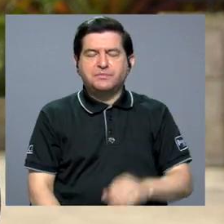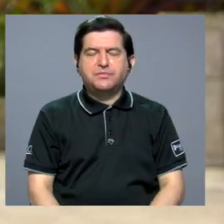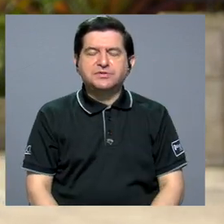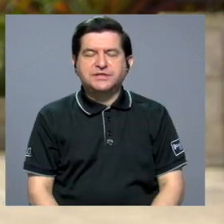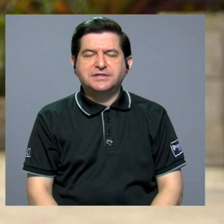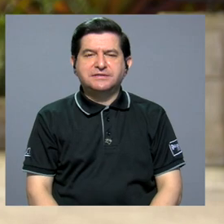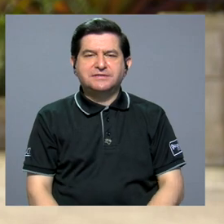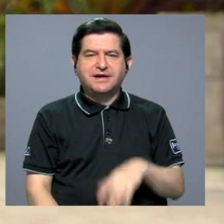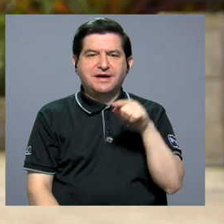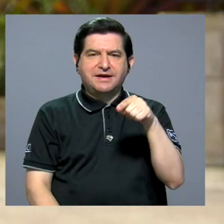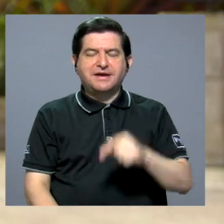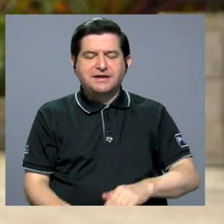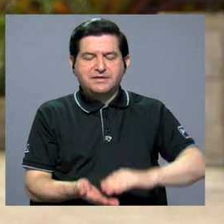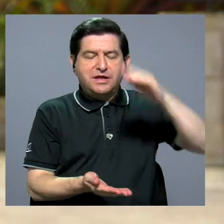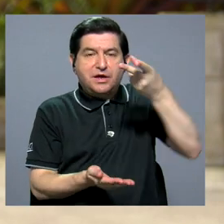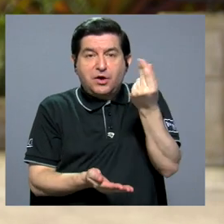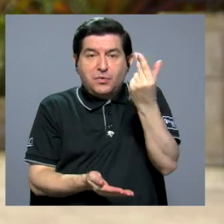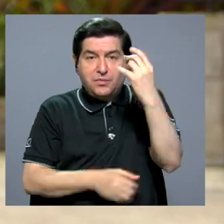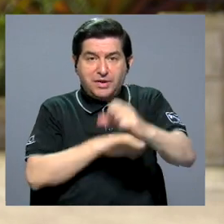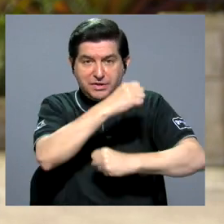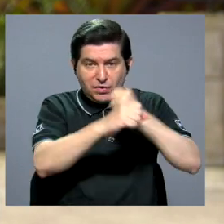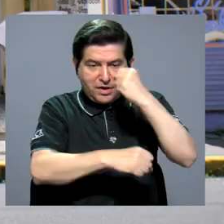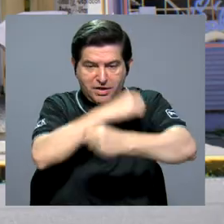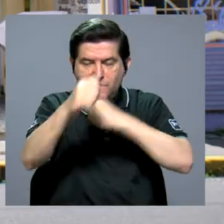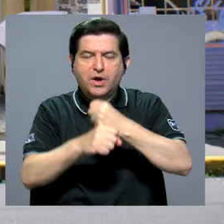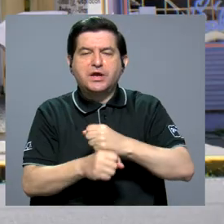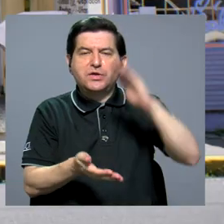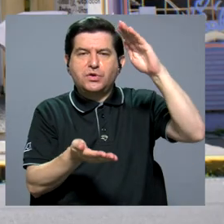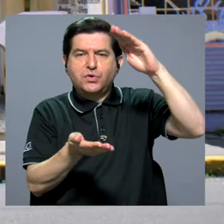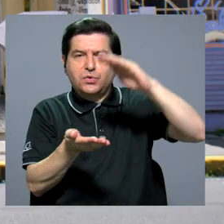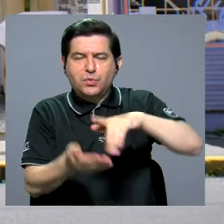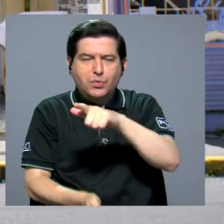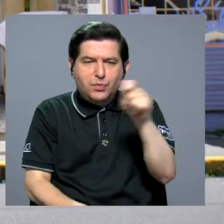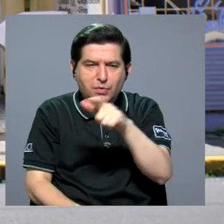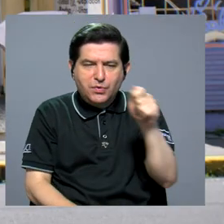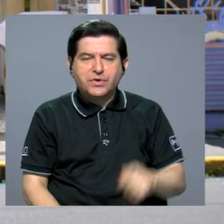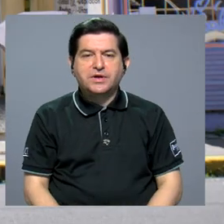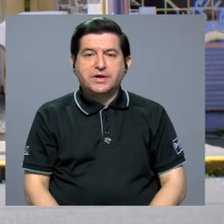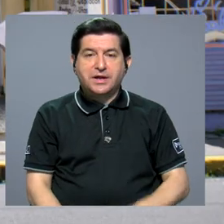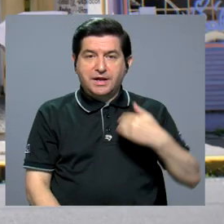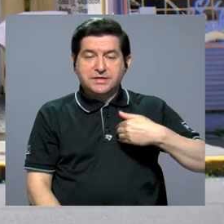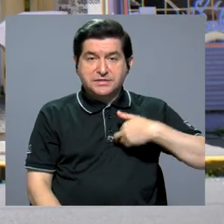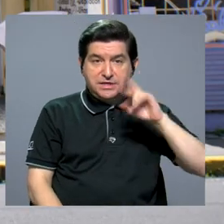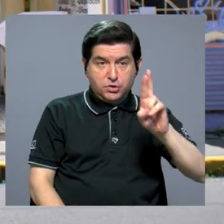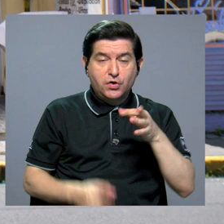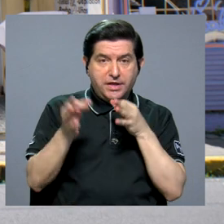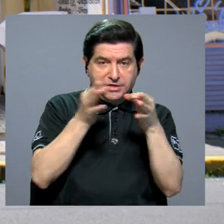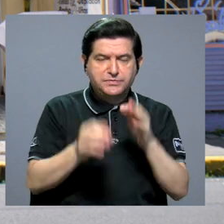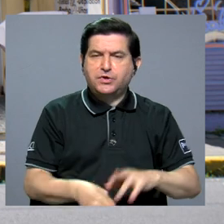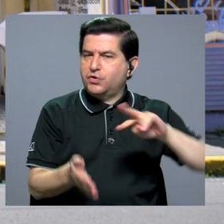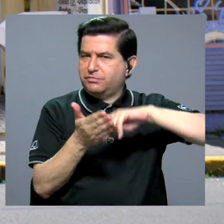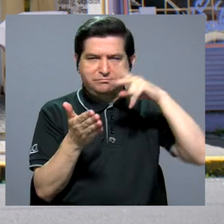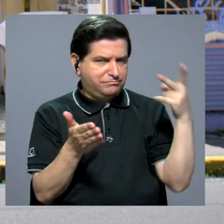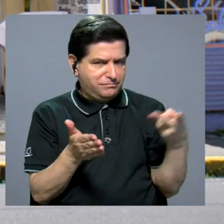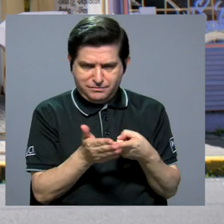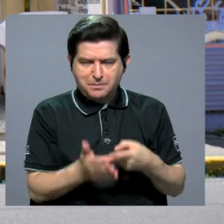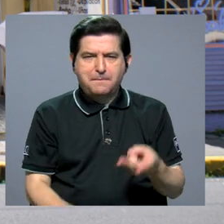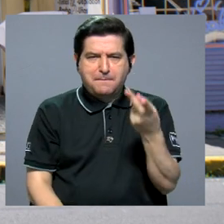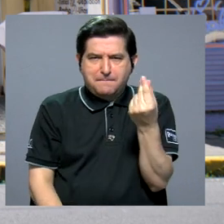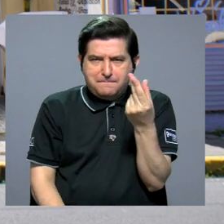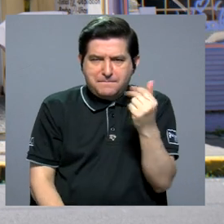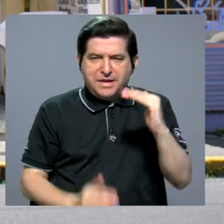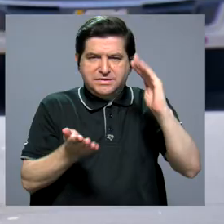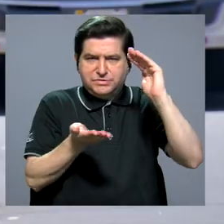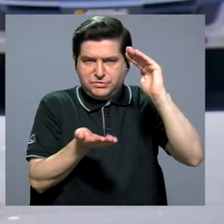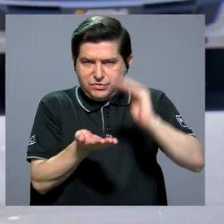inflación interanual empiece a bajar los siguientes meses. Robalino explicó además que eso no significa que los precios